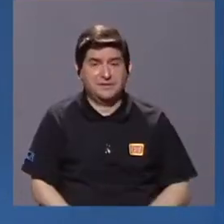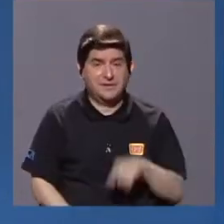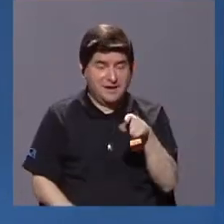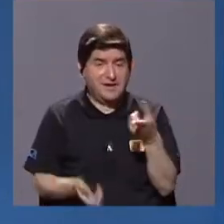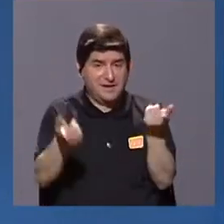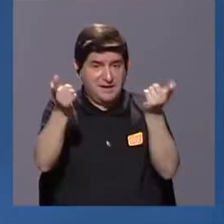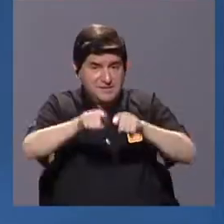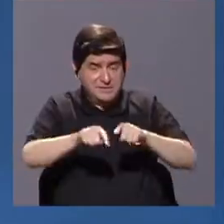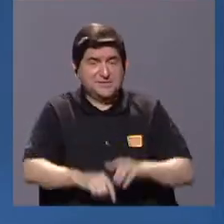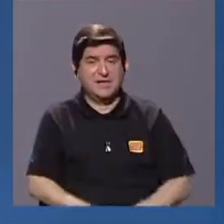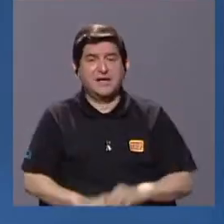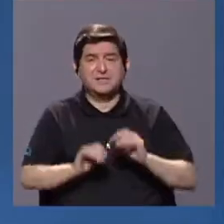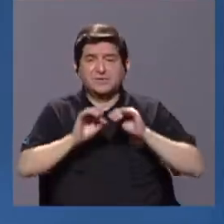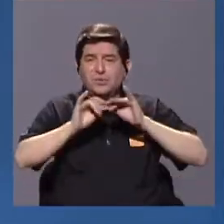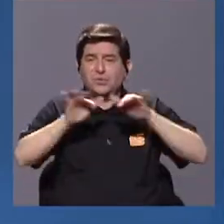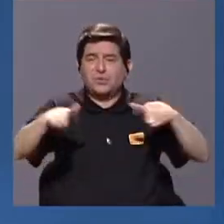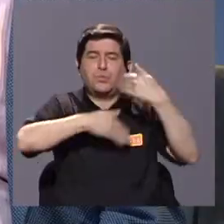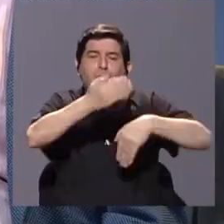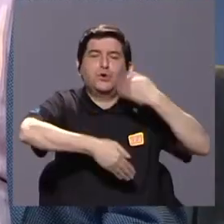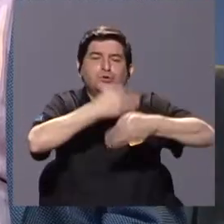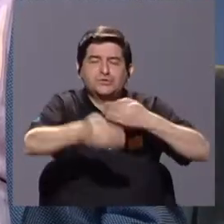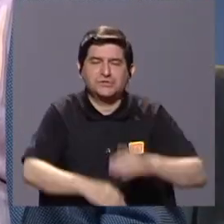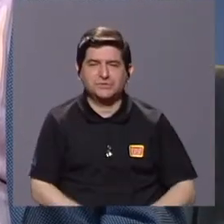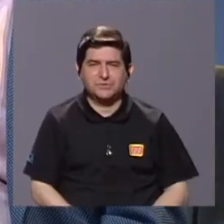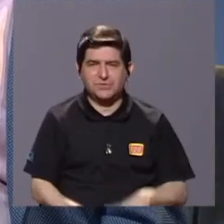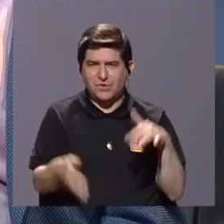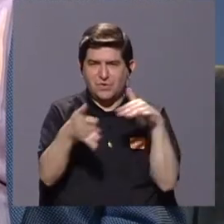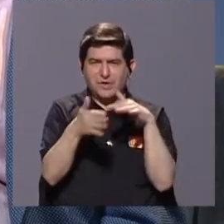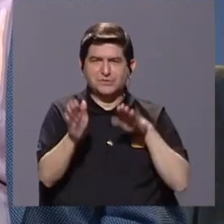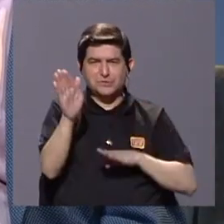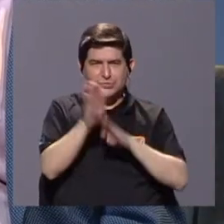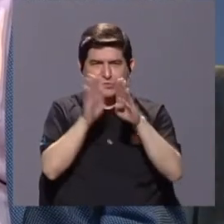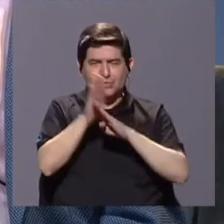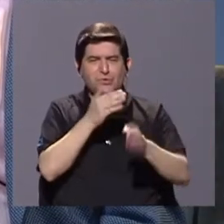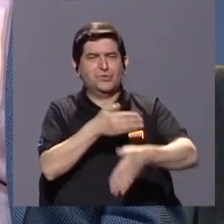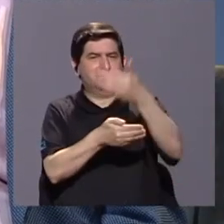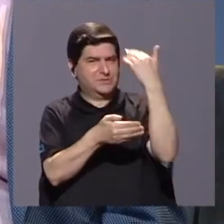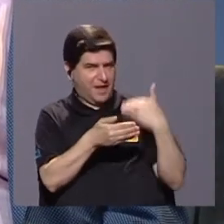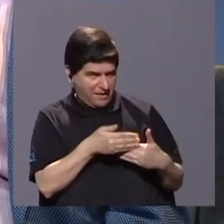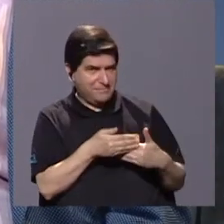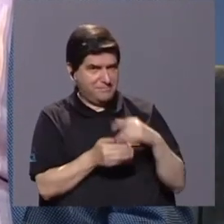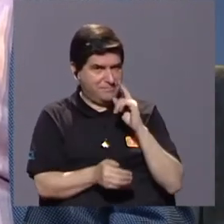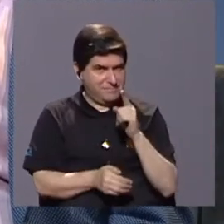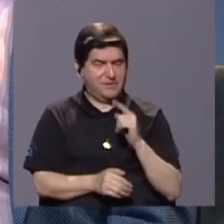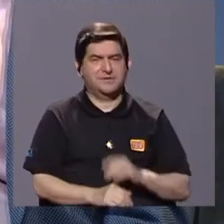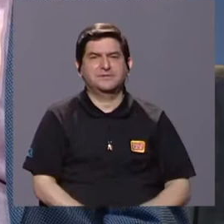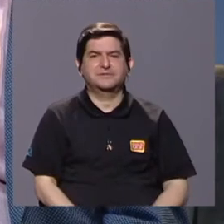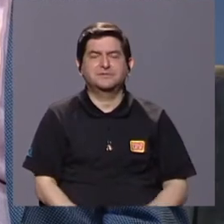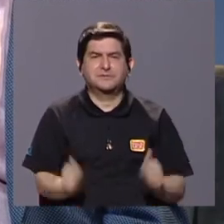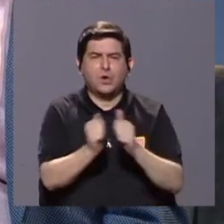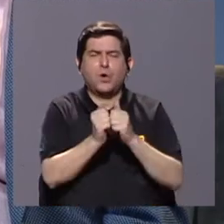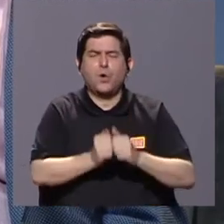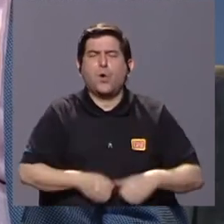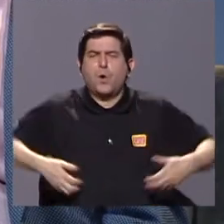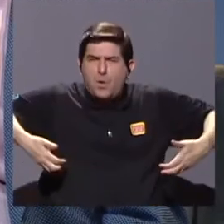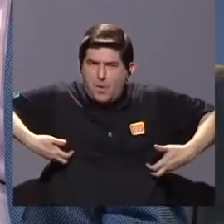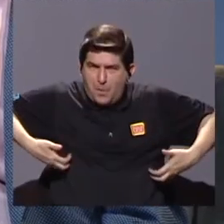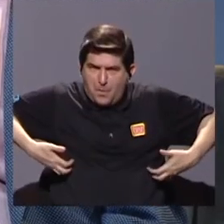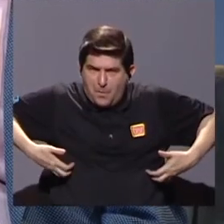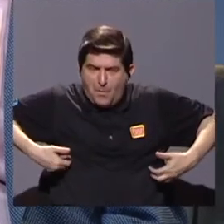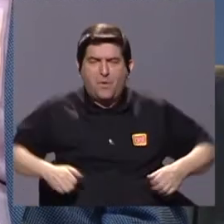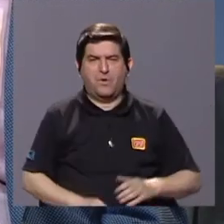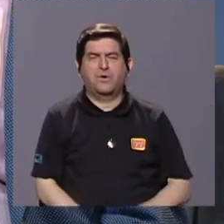por lo tanto también la diseminación. En estudios que ustedes desarrollaron en el pasado, con monos particularmente,